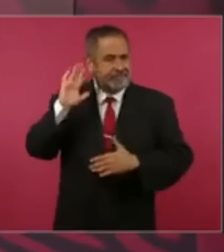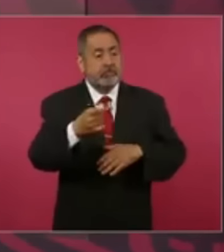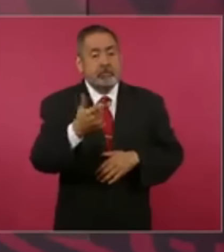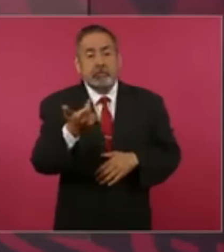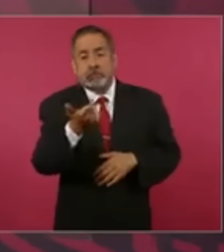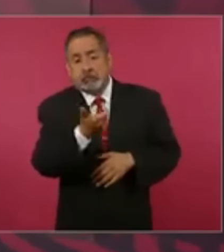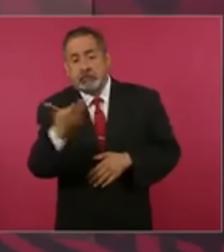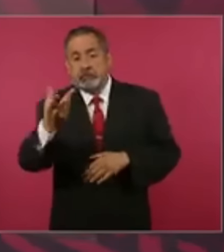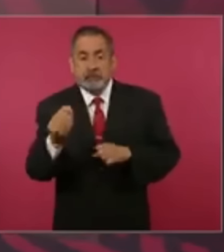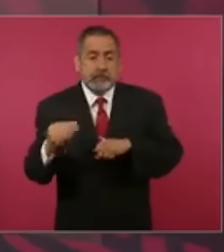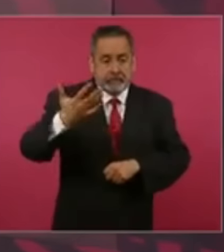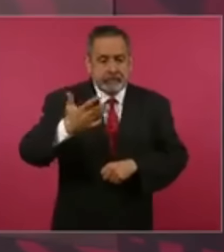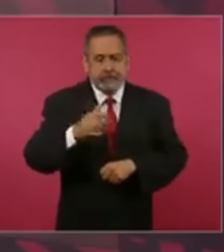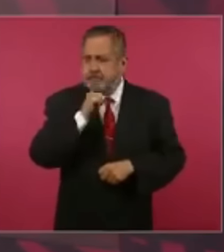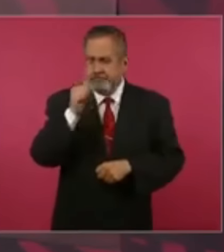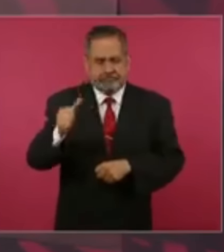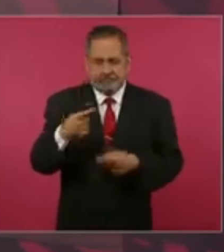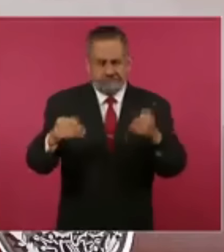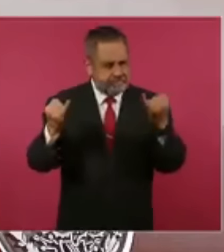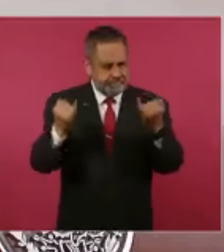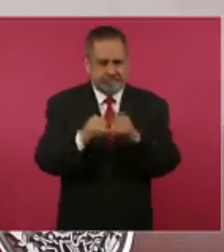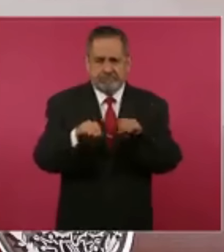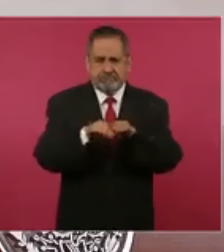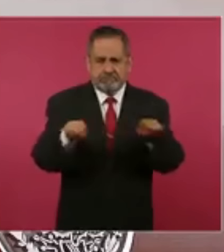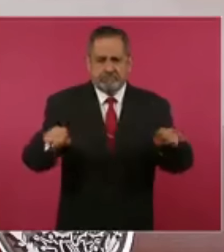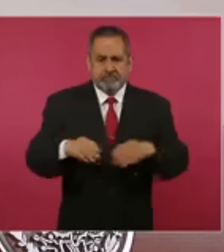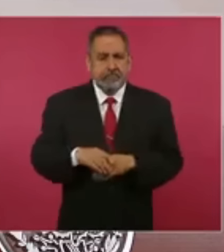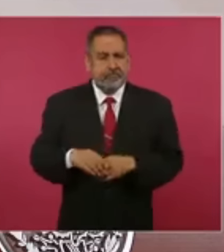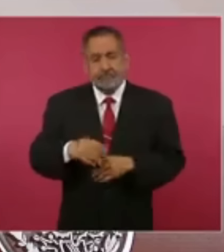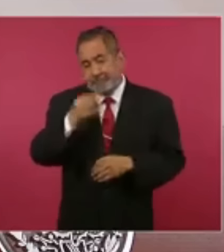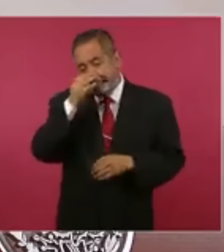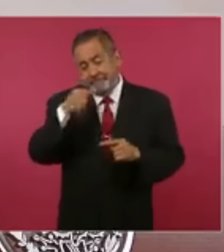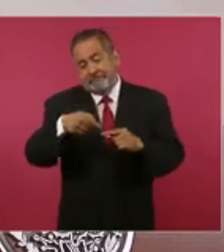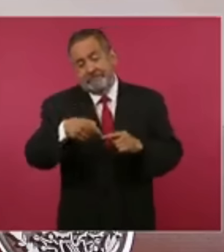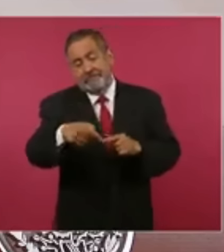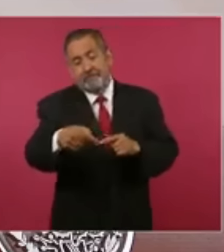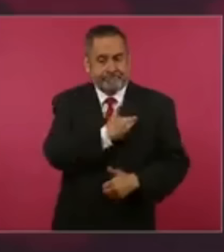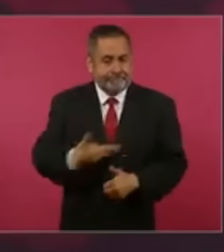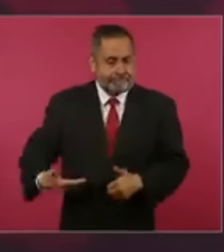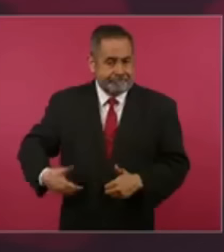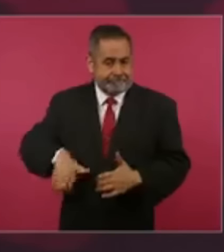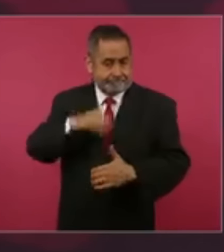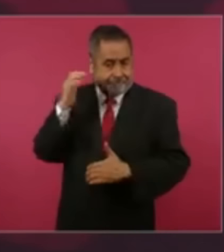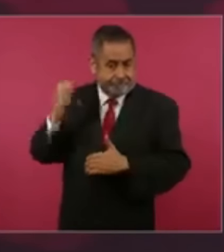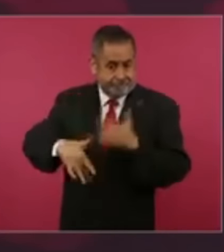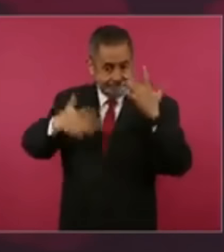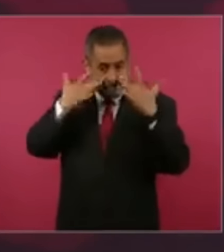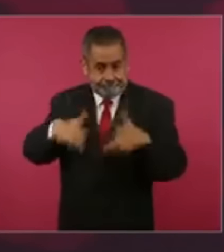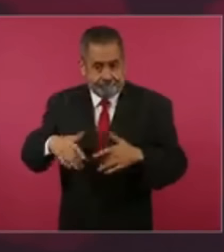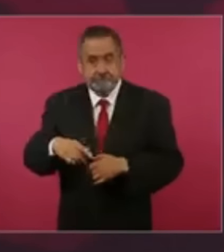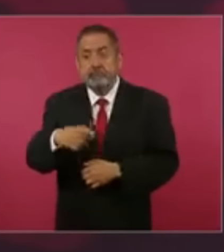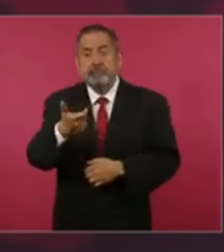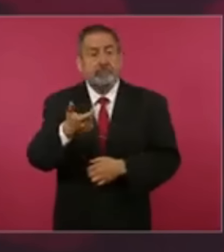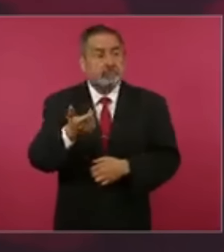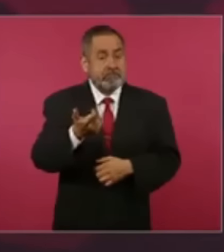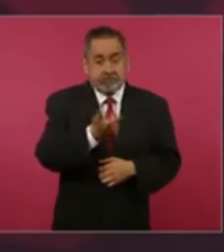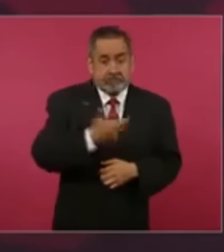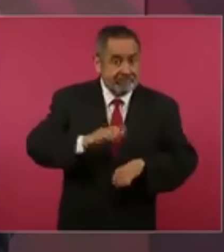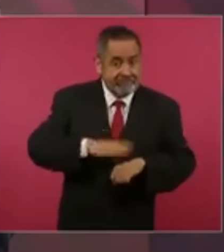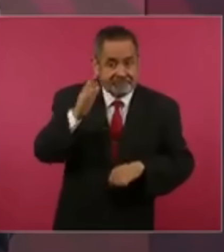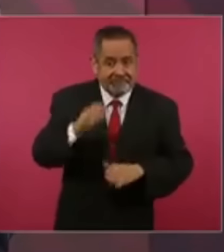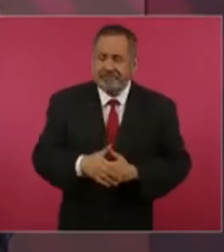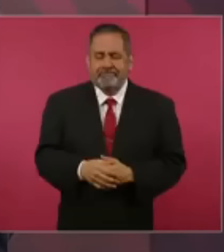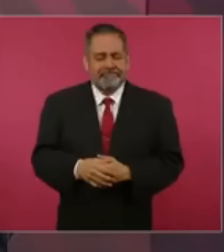aumentar el precio de la luz. Ya estamos a cuatro meses de concluir y no ha aumentado en términos